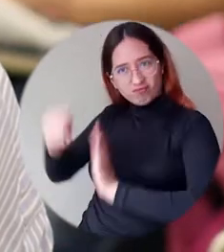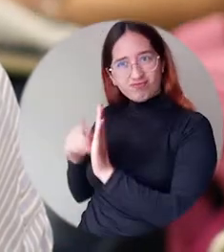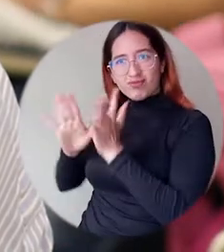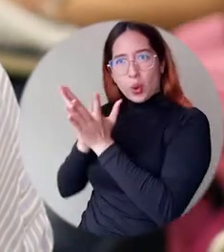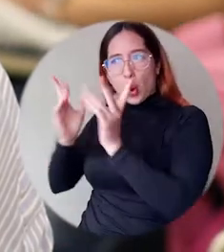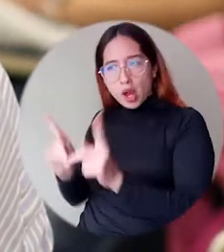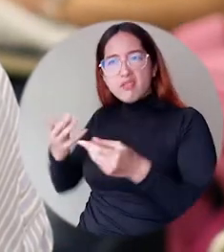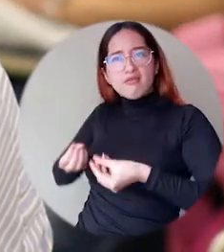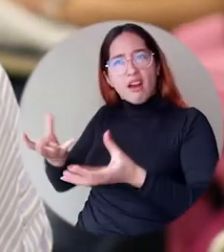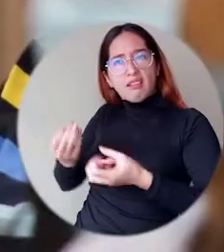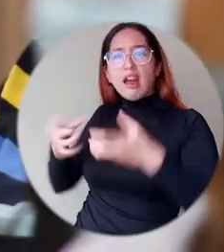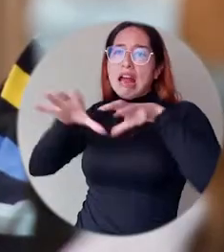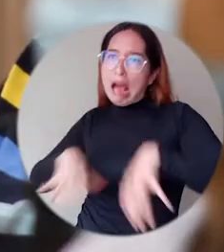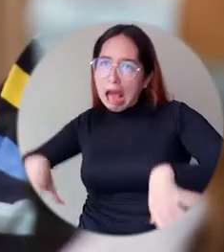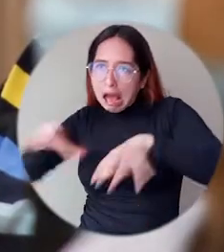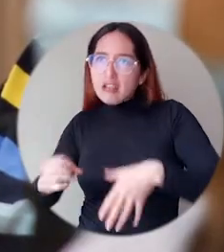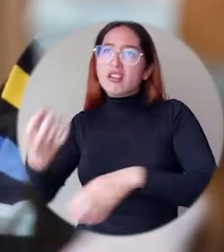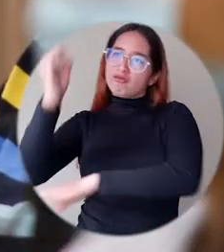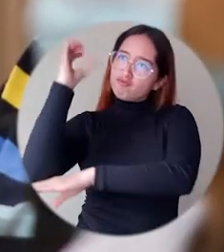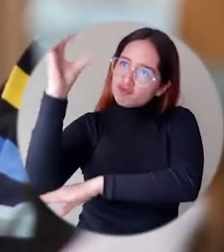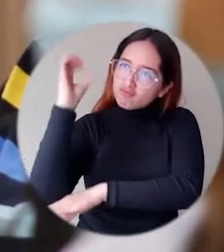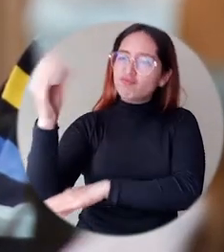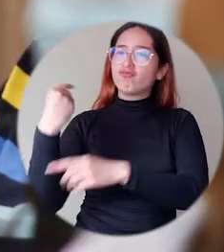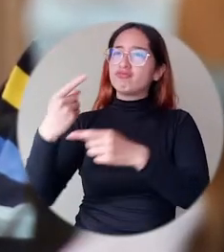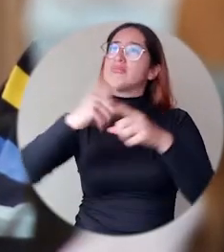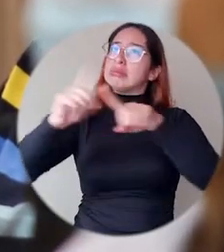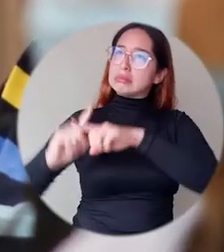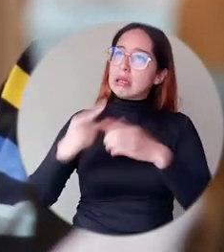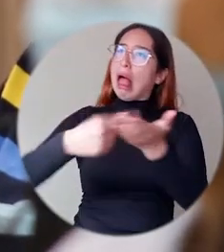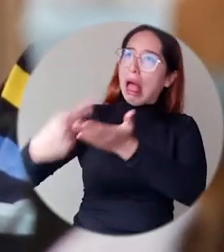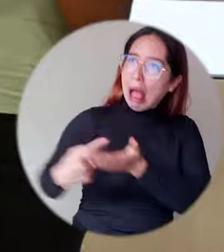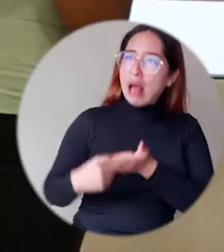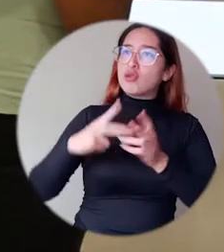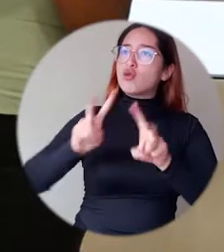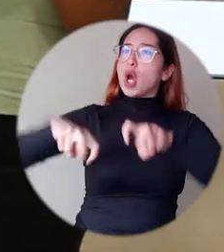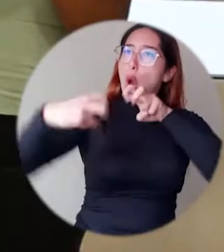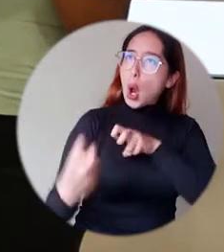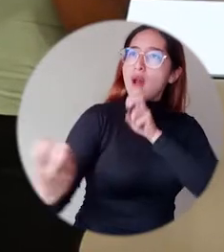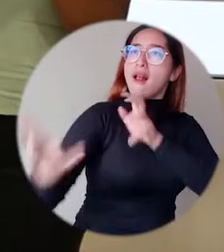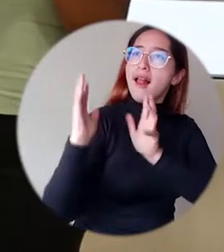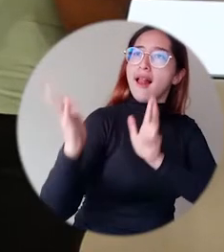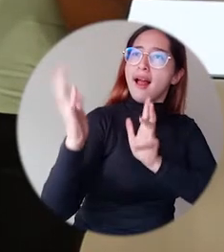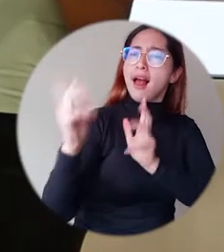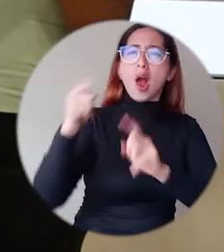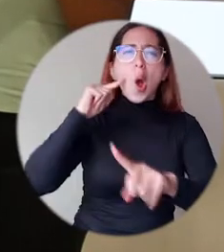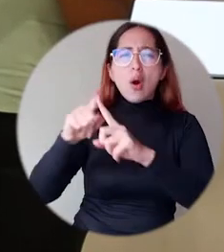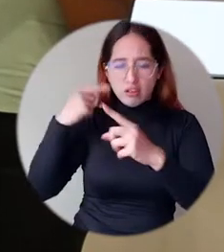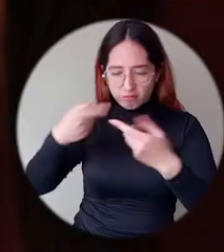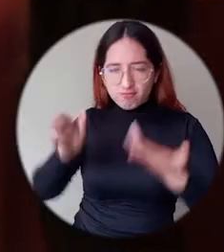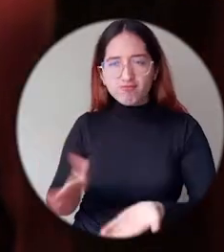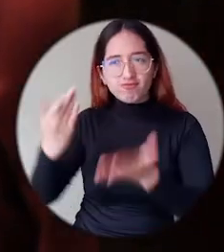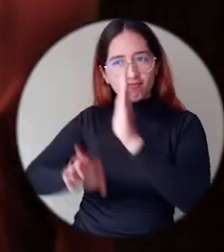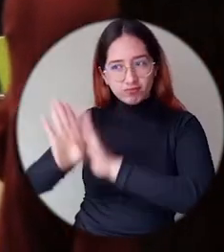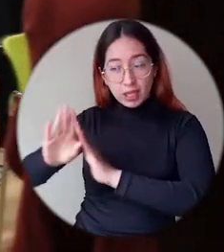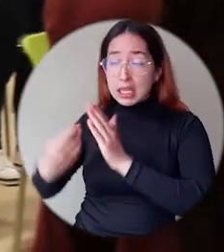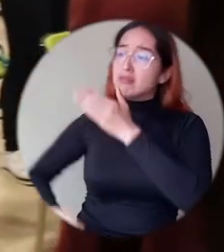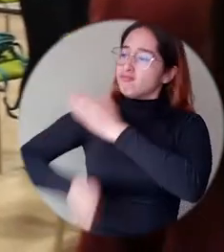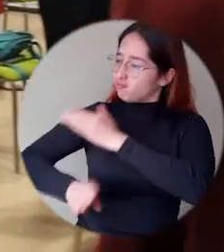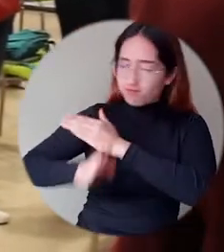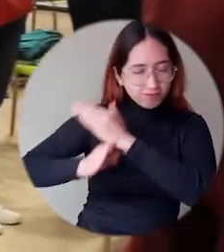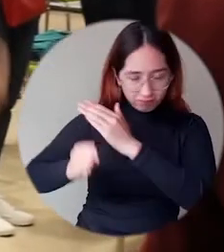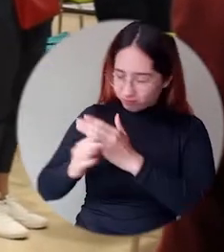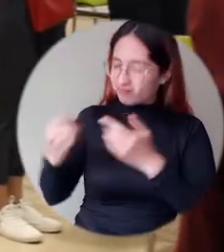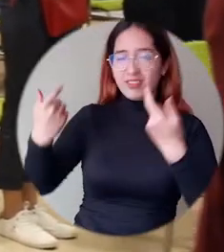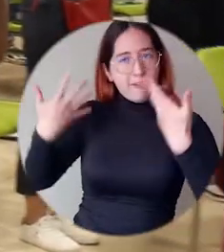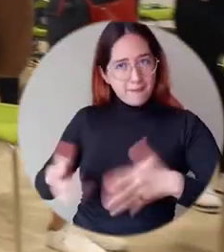integral de los estudiantes por medio de actividades como charlas, conferencias, conversatorios y acompañamientos que promuevan la terminación